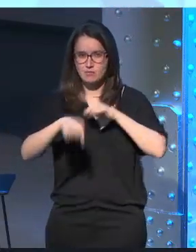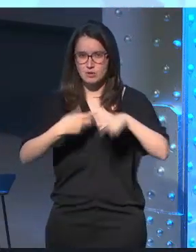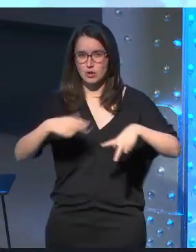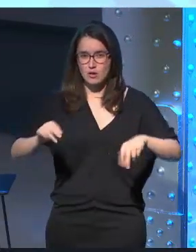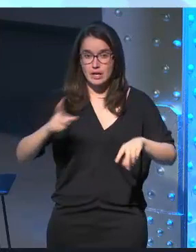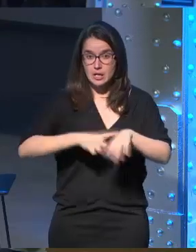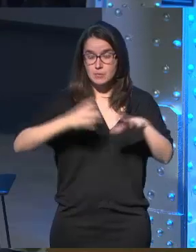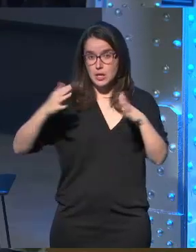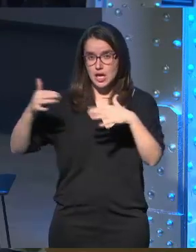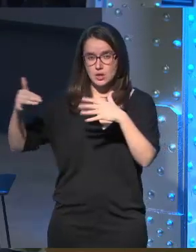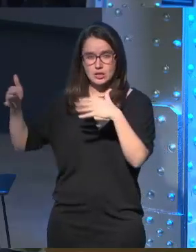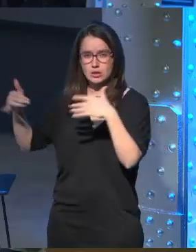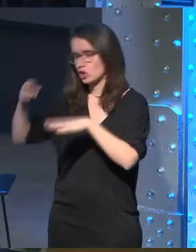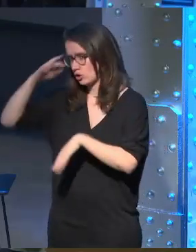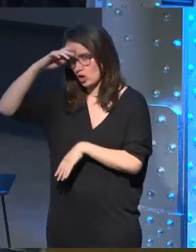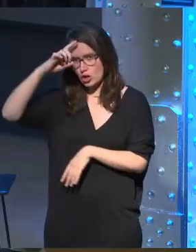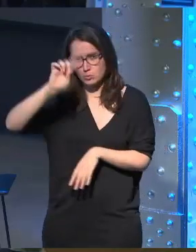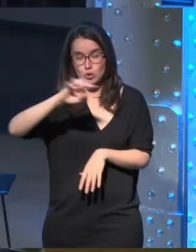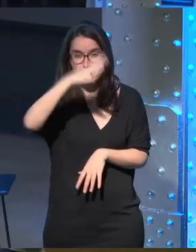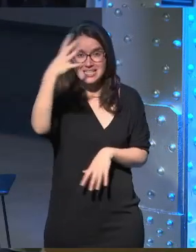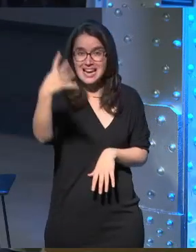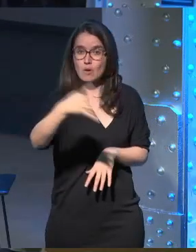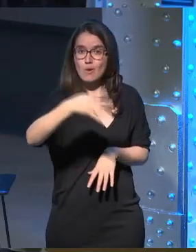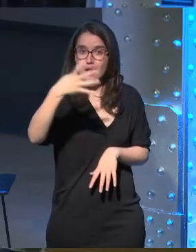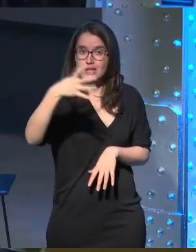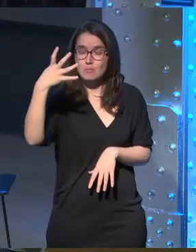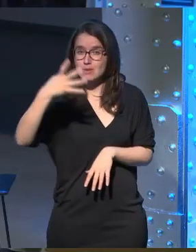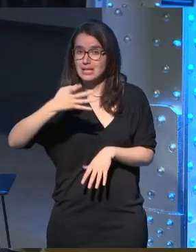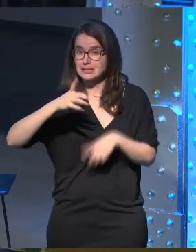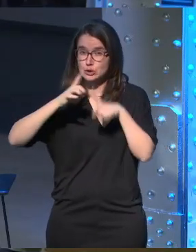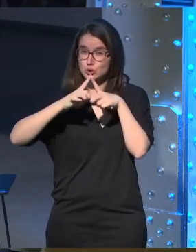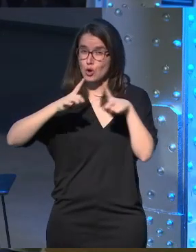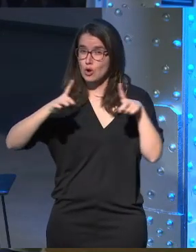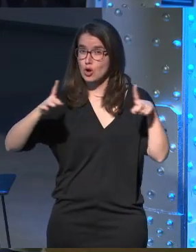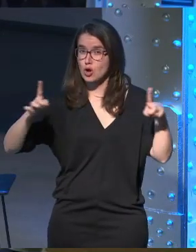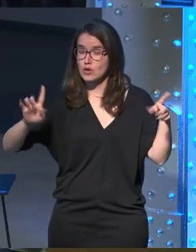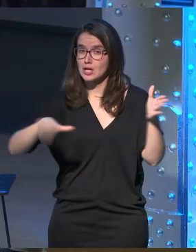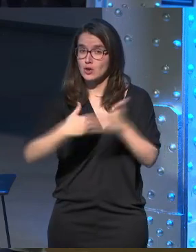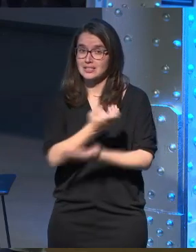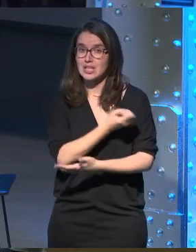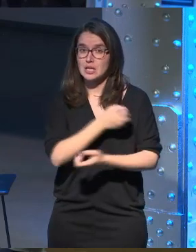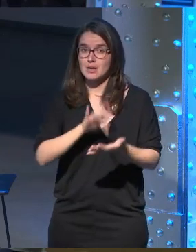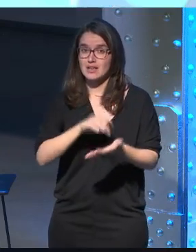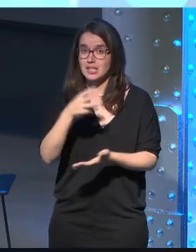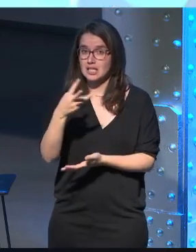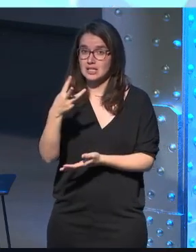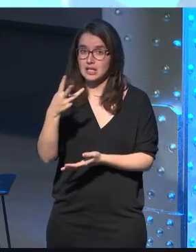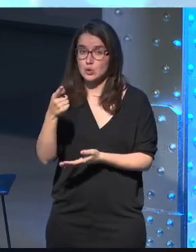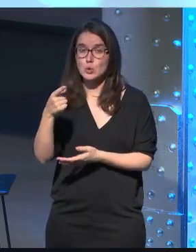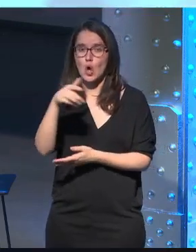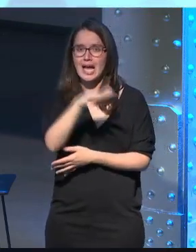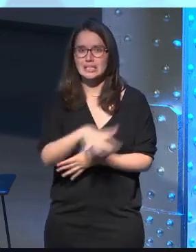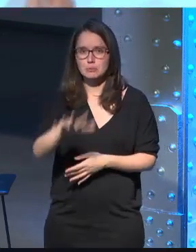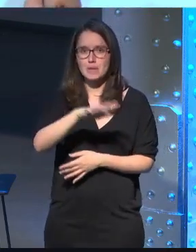el mundo no va a haber tiempo no sé qué no os preocupéis en la cuarta planta durante todo el año hasta el 31 de diciembre está el espacio de